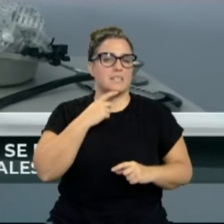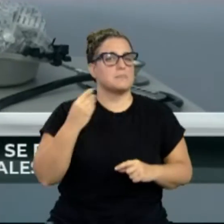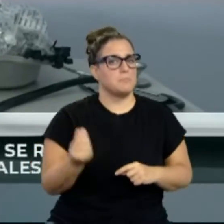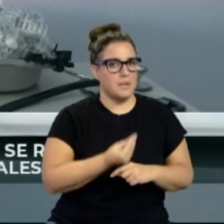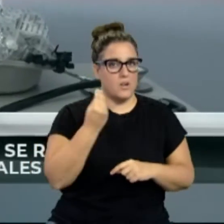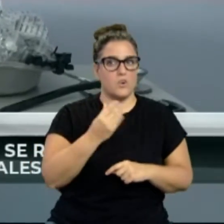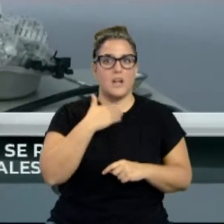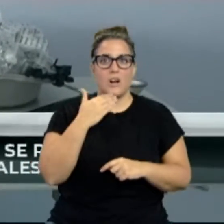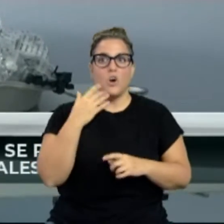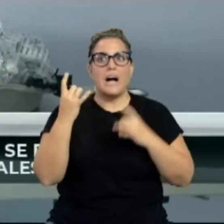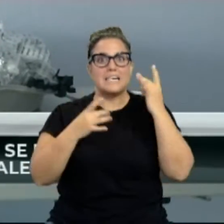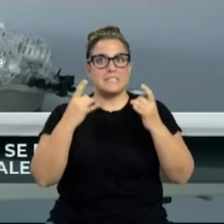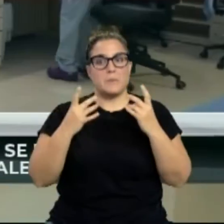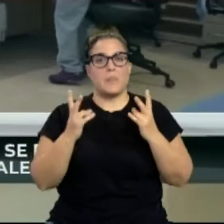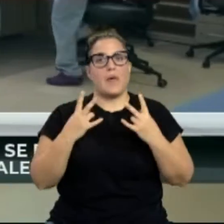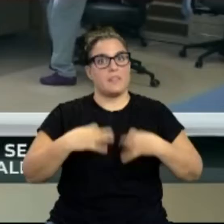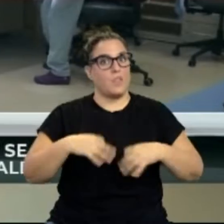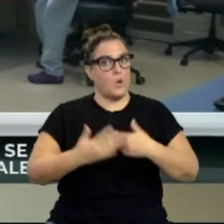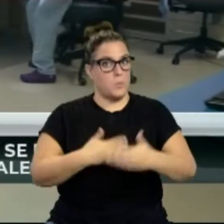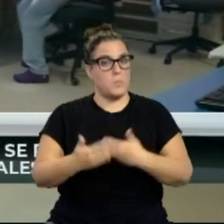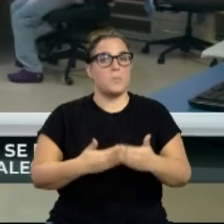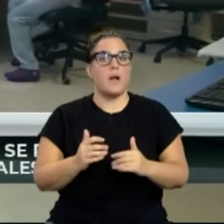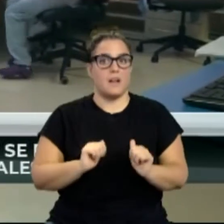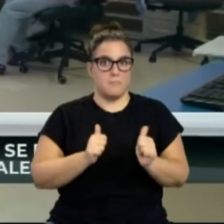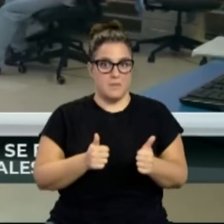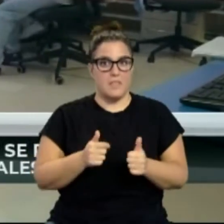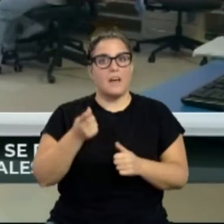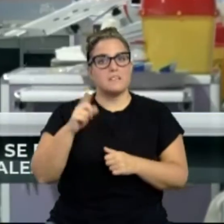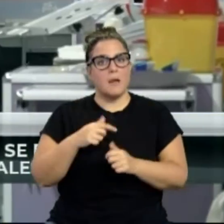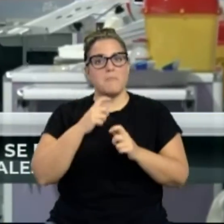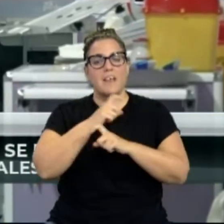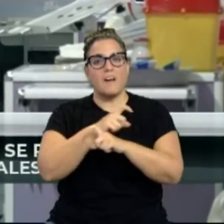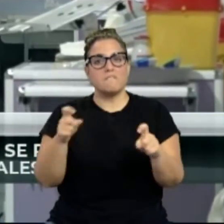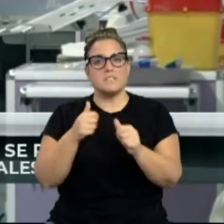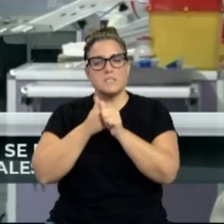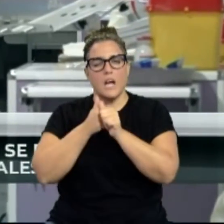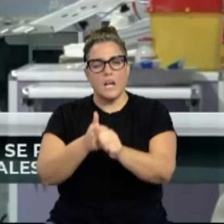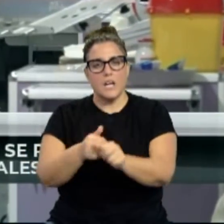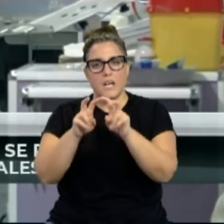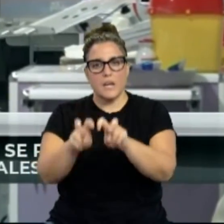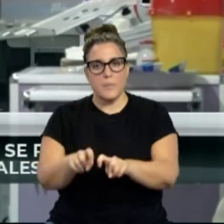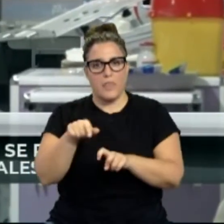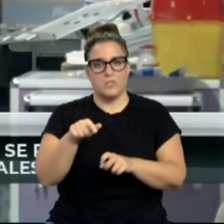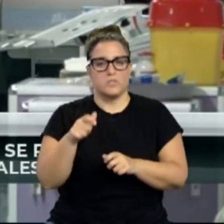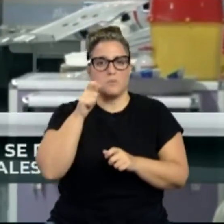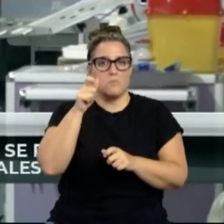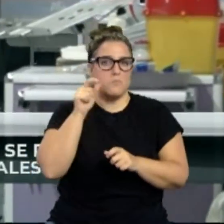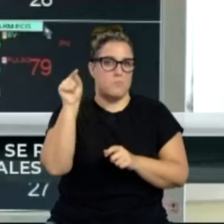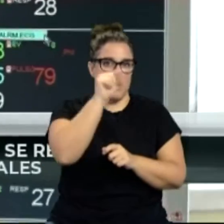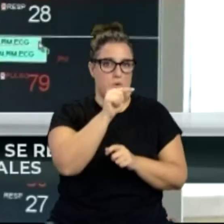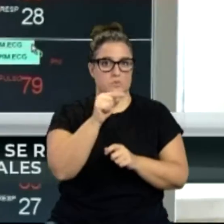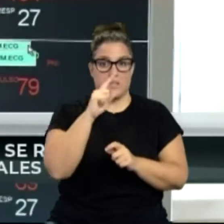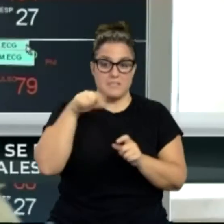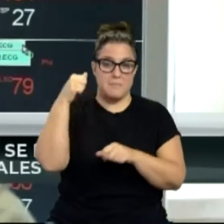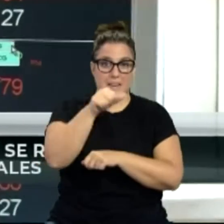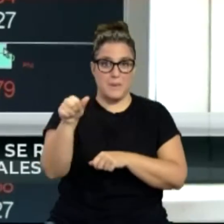parte de la actividad ordinaria. Y anuncian más cribados en poblaciones. La semana que viene se hará uno en Viana. Lo que se descarta es el uso de